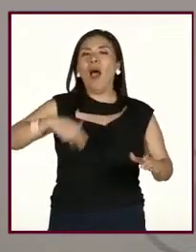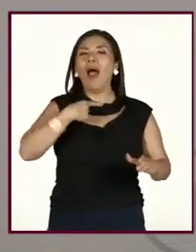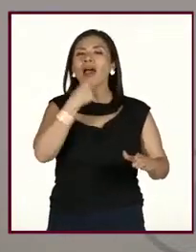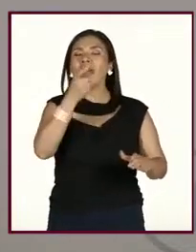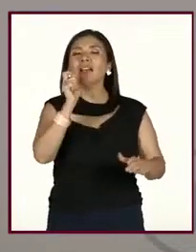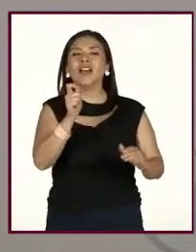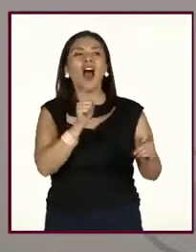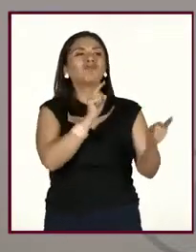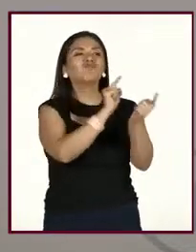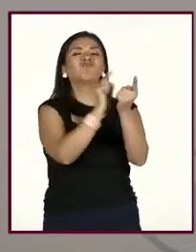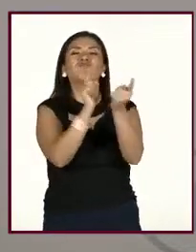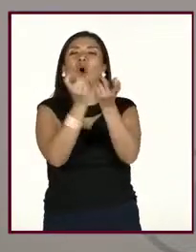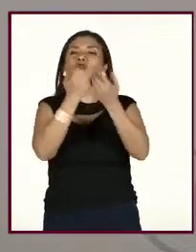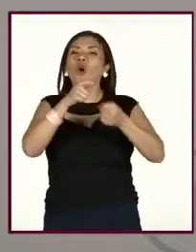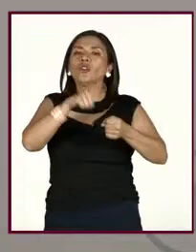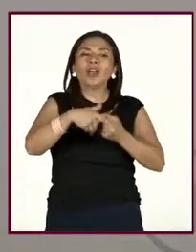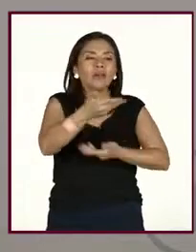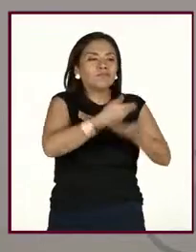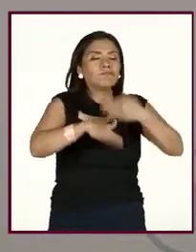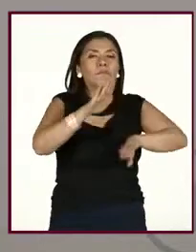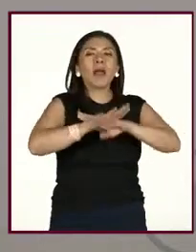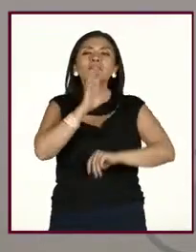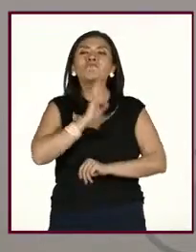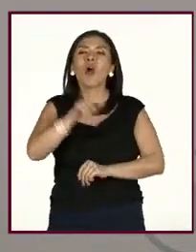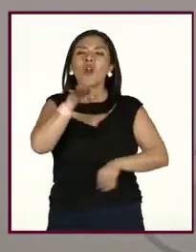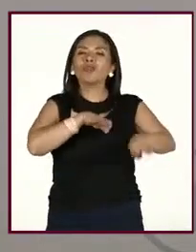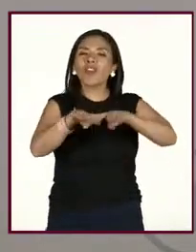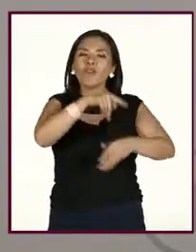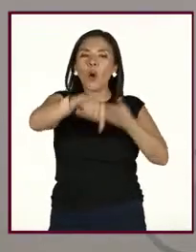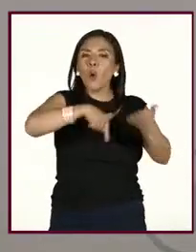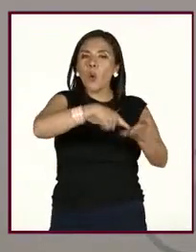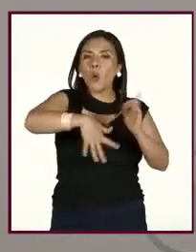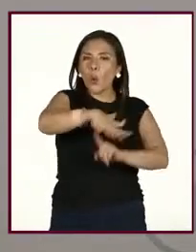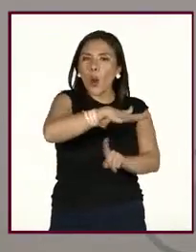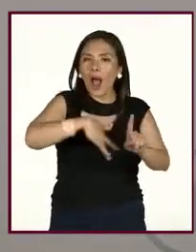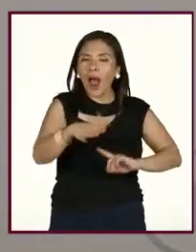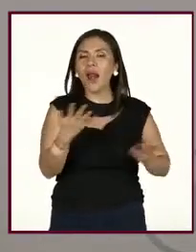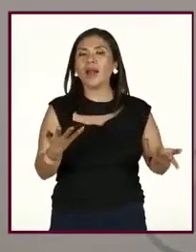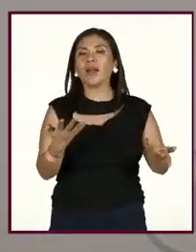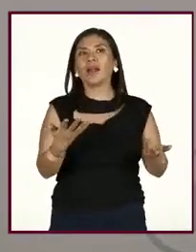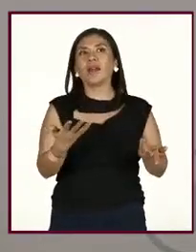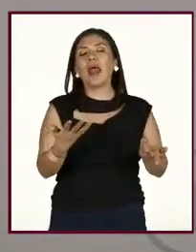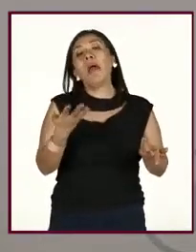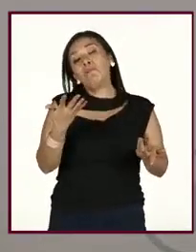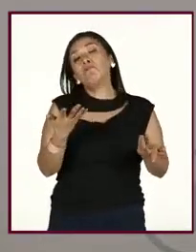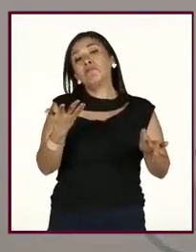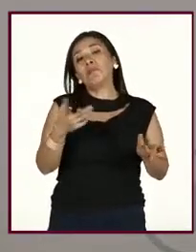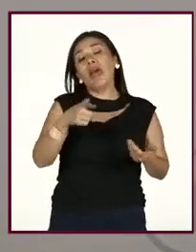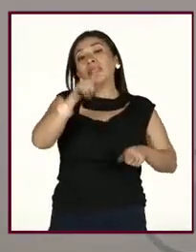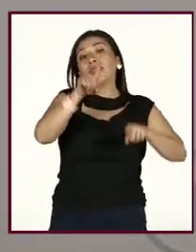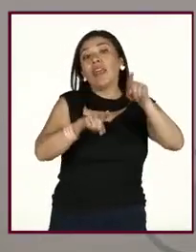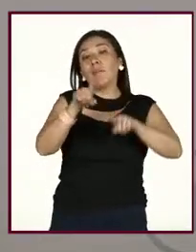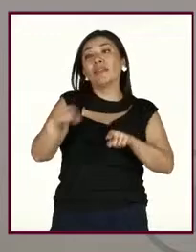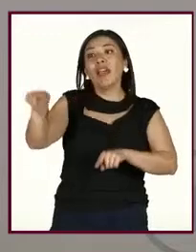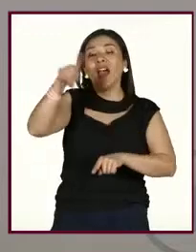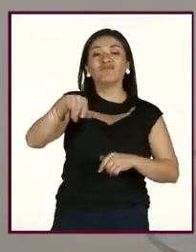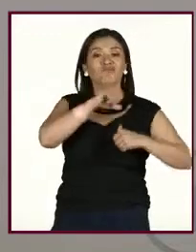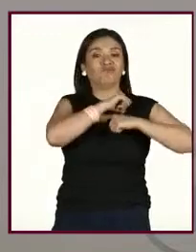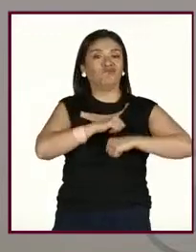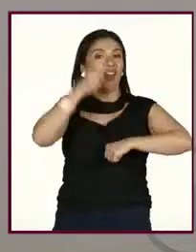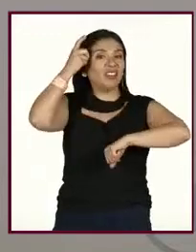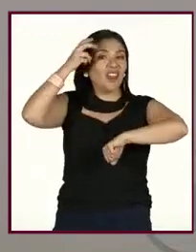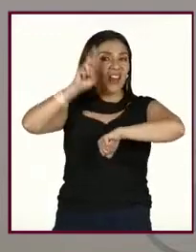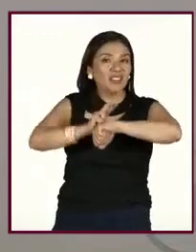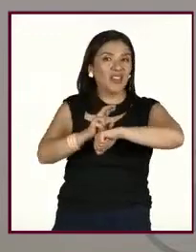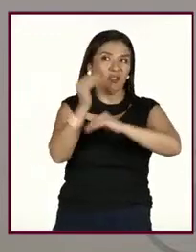conexiones sociales, crea un mejor ambiente laboral. Y, bueno, pues, ya depende ahí de directivos, autoridades y a lo